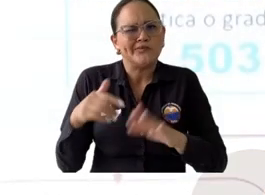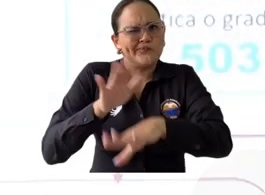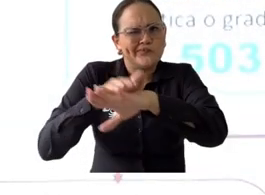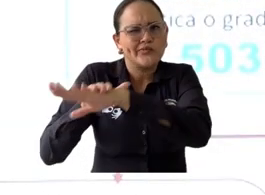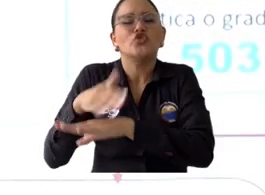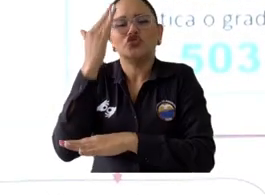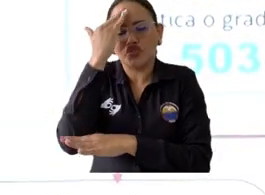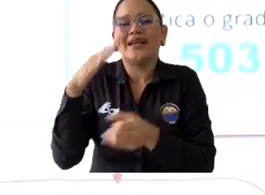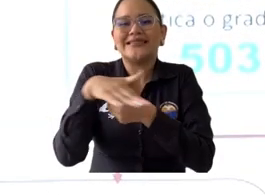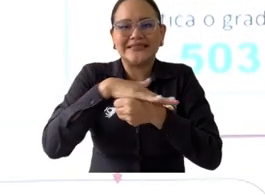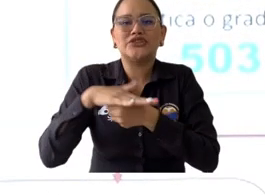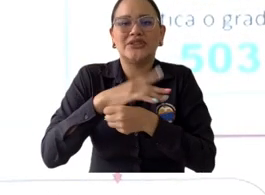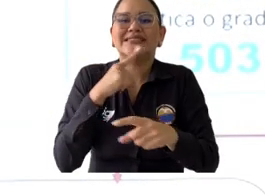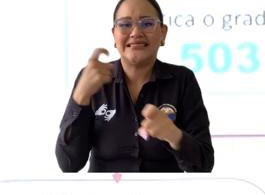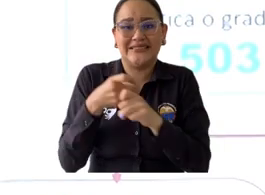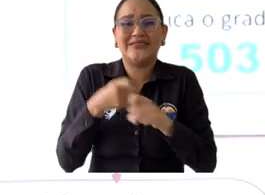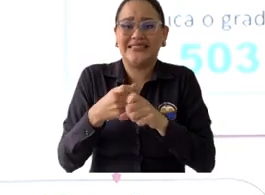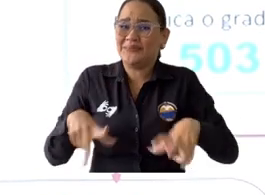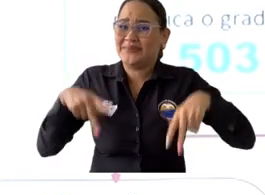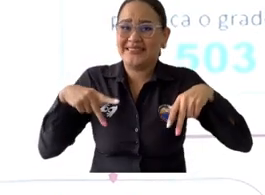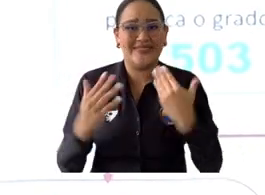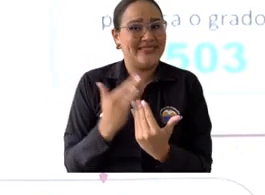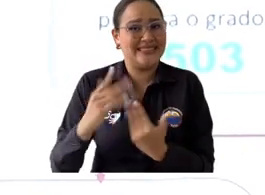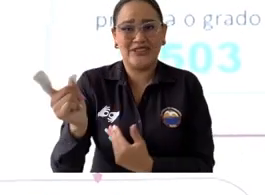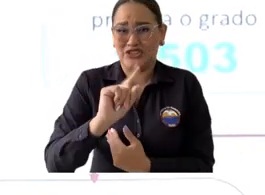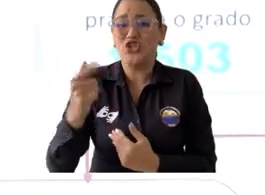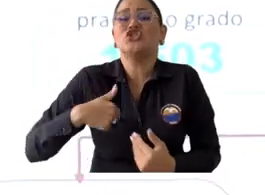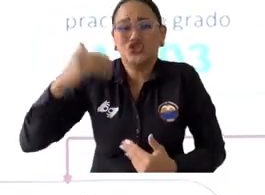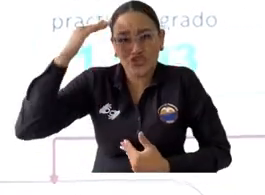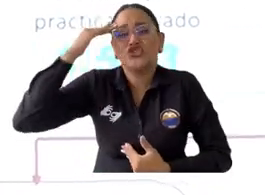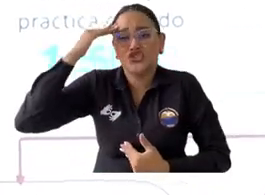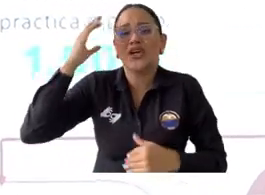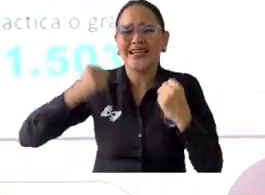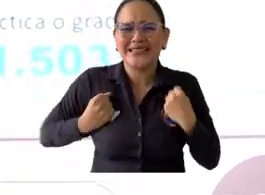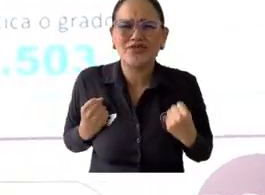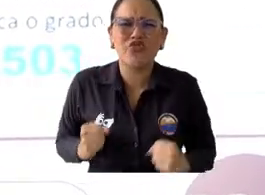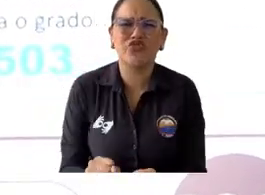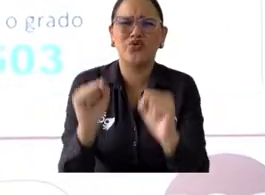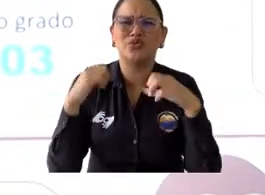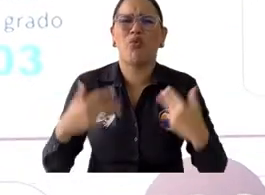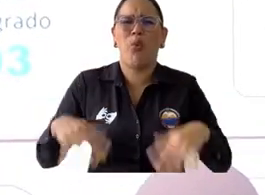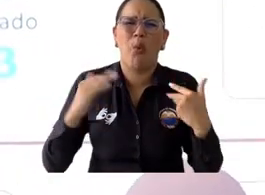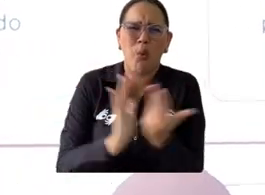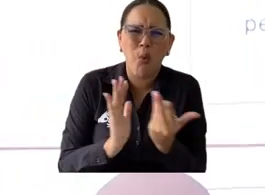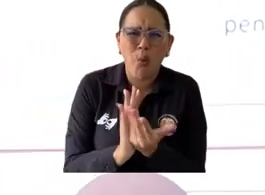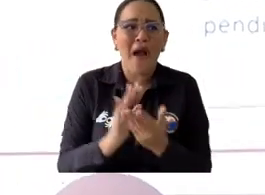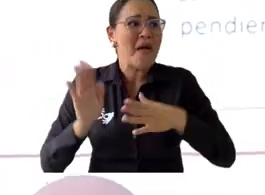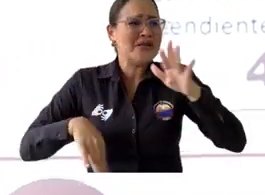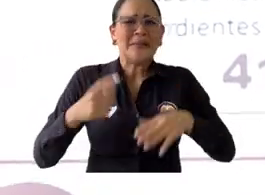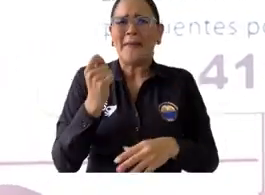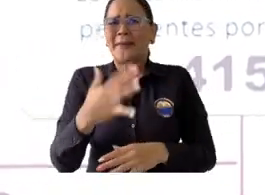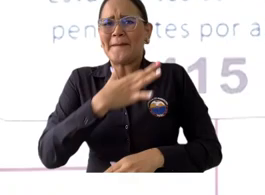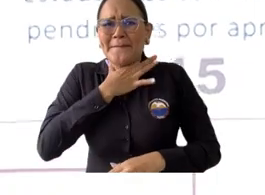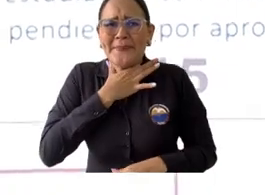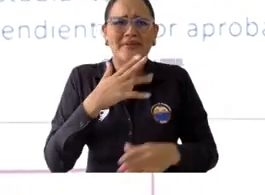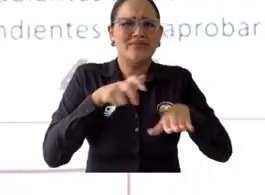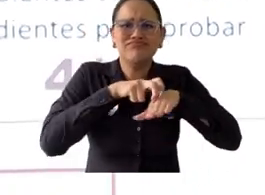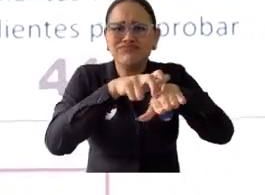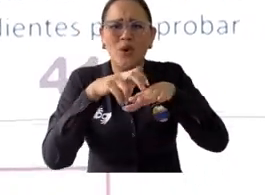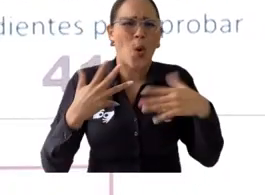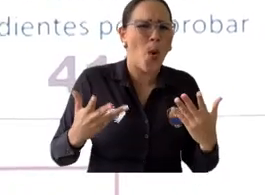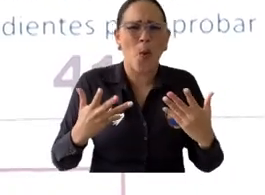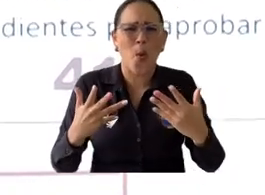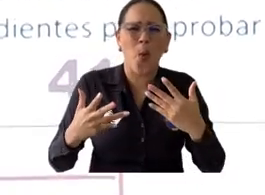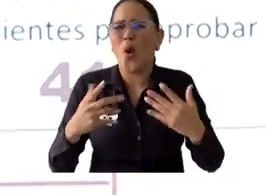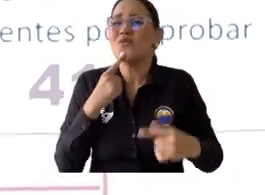sé lo que es estudiar con sacrificio, lo que es no tener para los pasajes, no tener para la alimentación, tener a veces que ayudar y trabajar los fines de